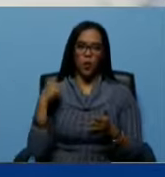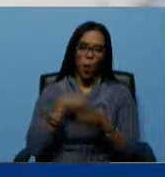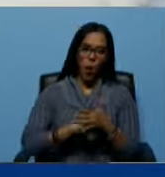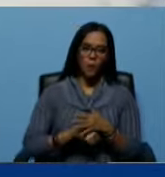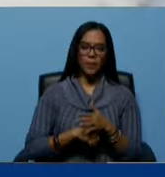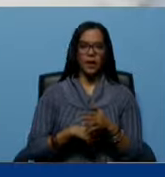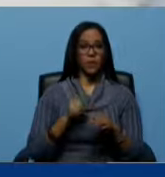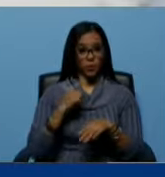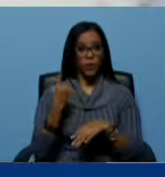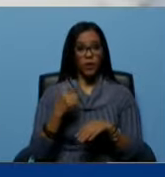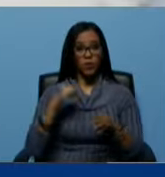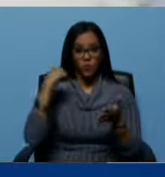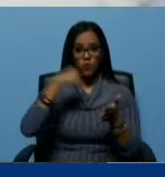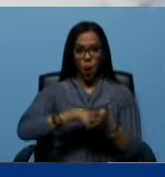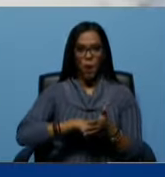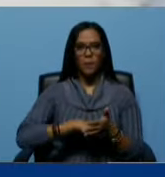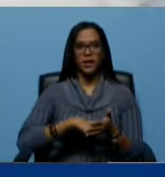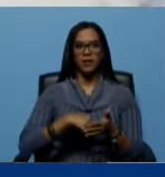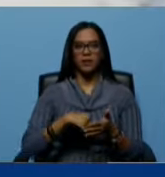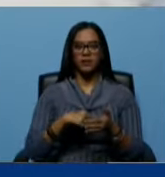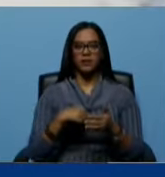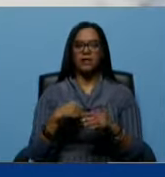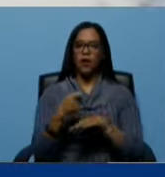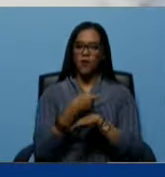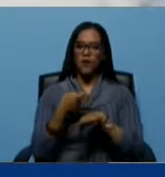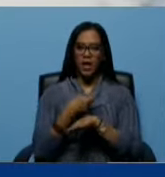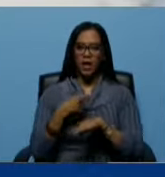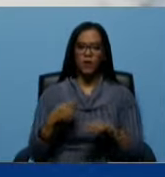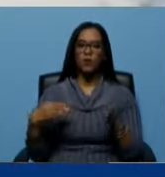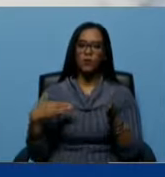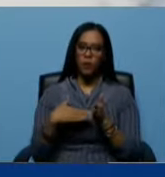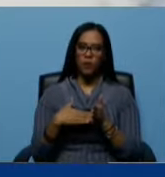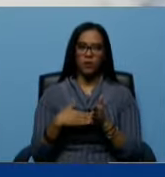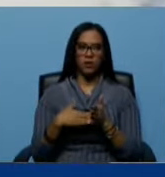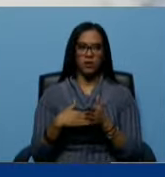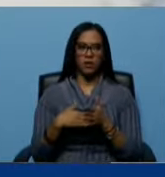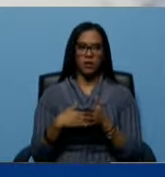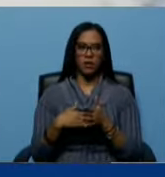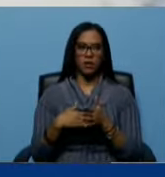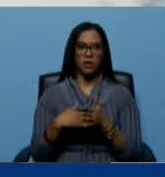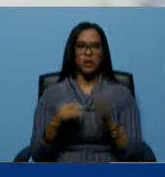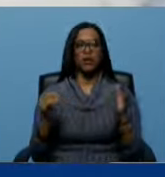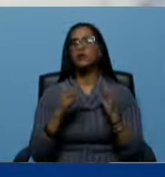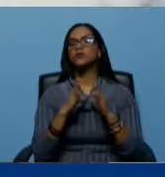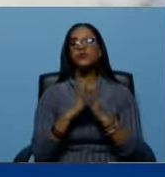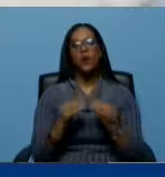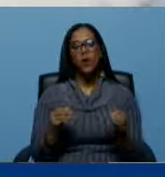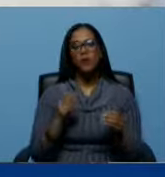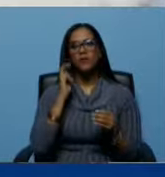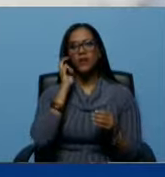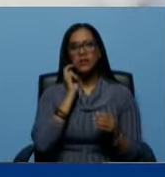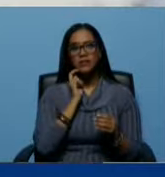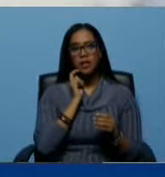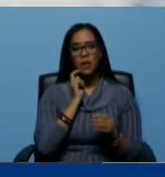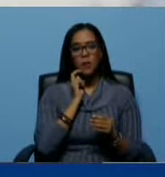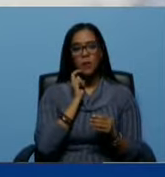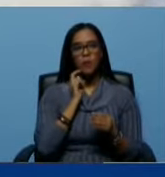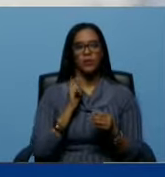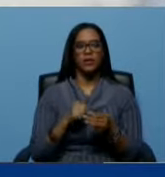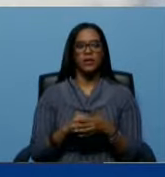es un golpe de Estado contra contra todo el fascismo que